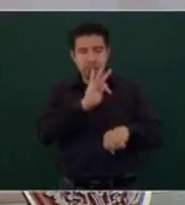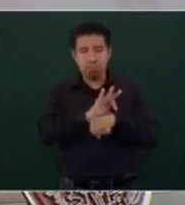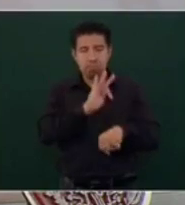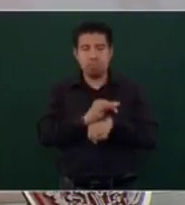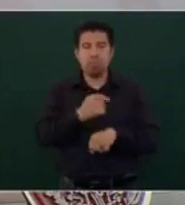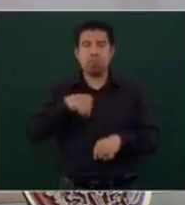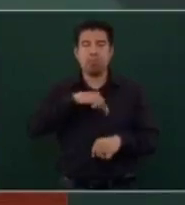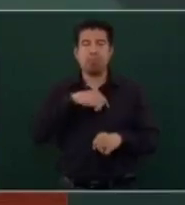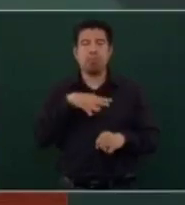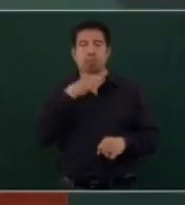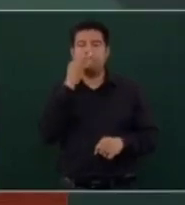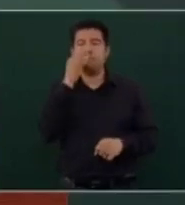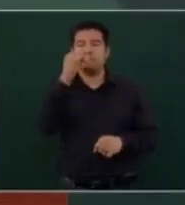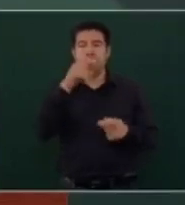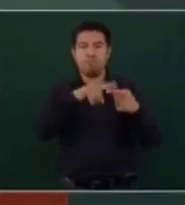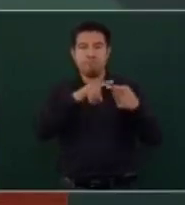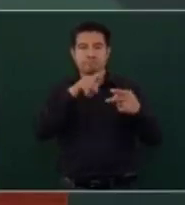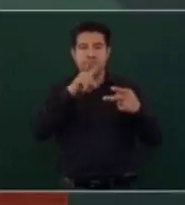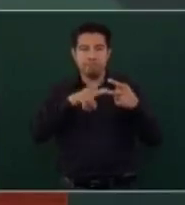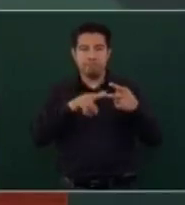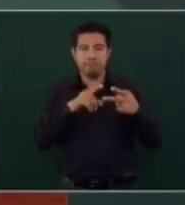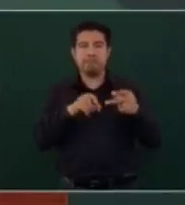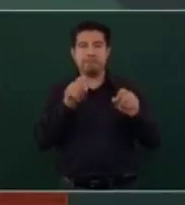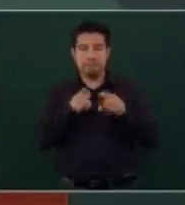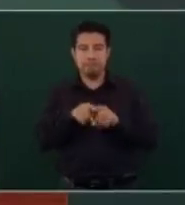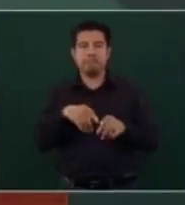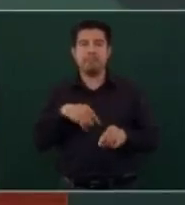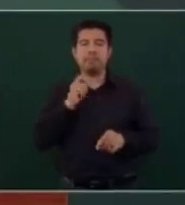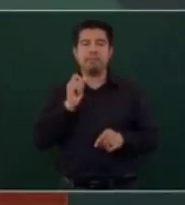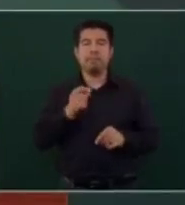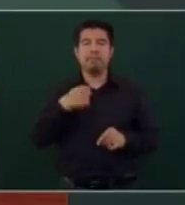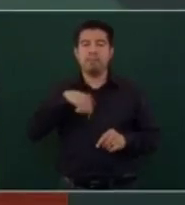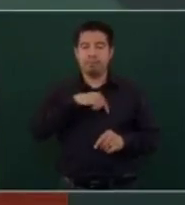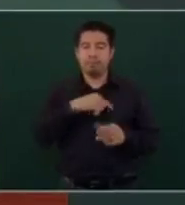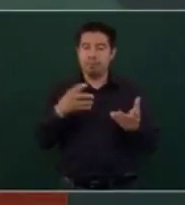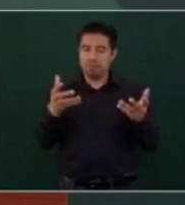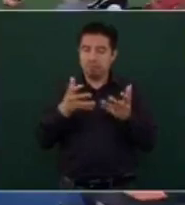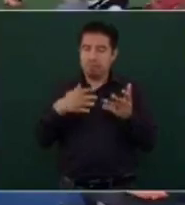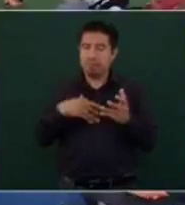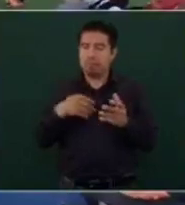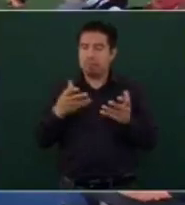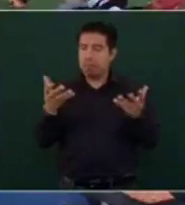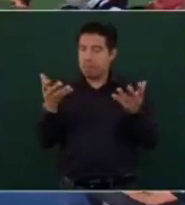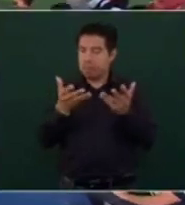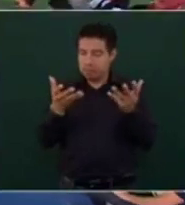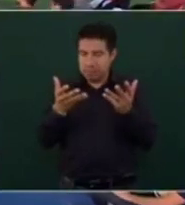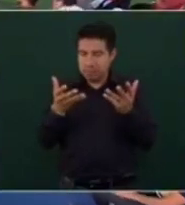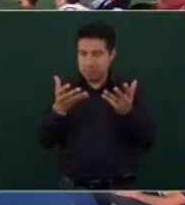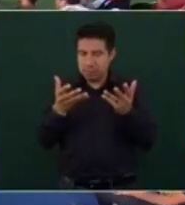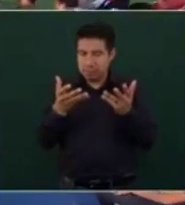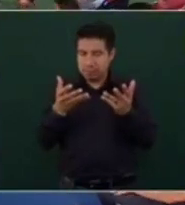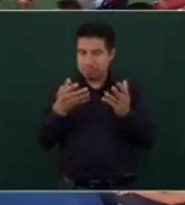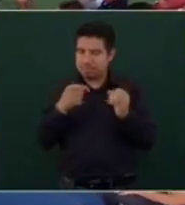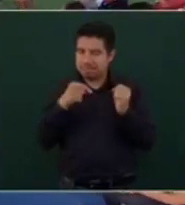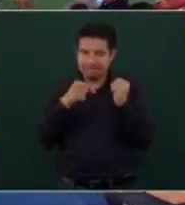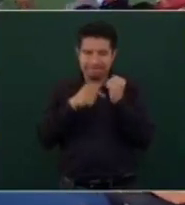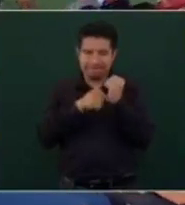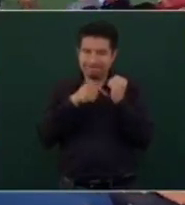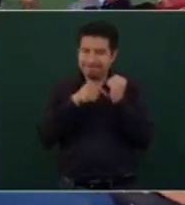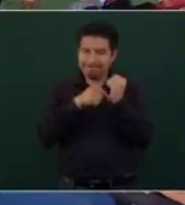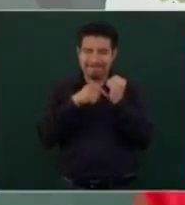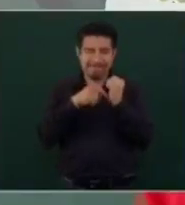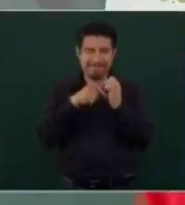dos cosas. Una, que vamos a proceder con mucha confidencialidad